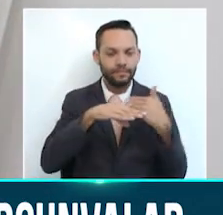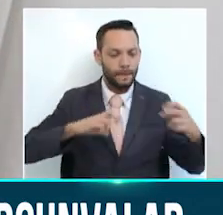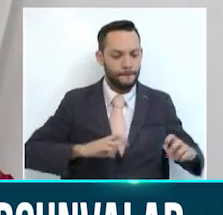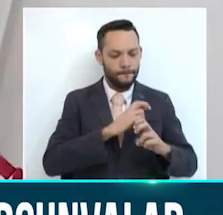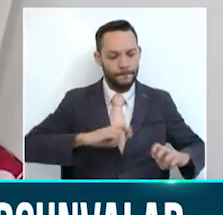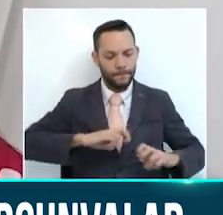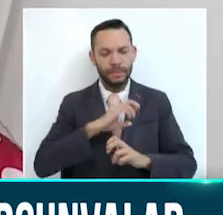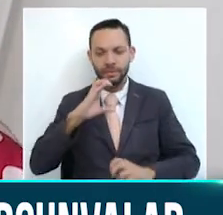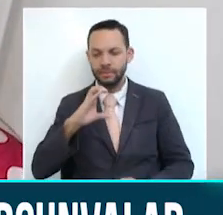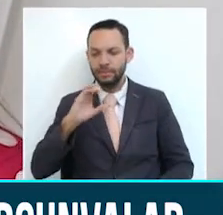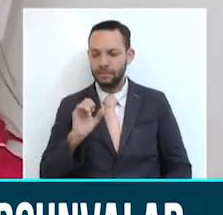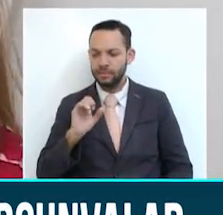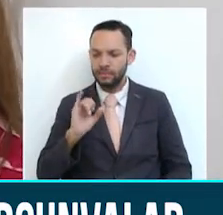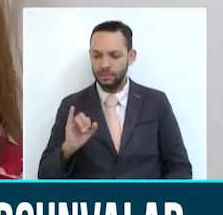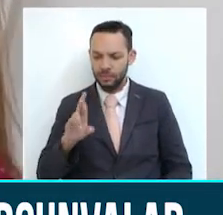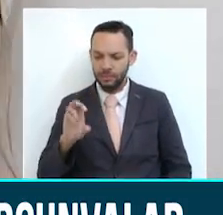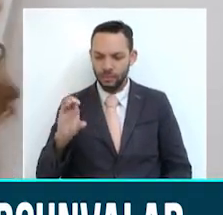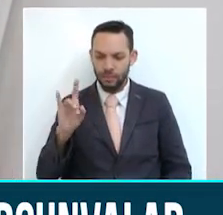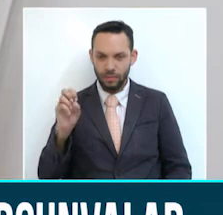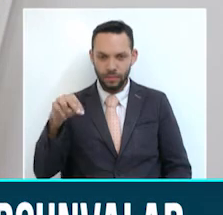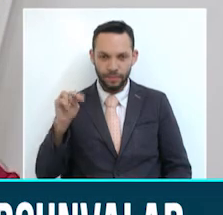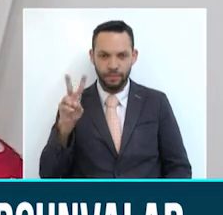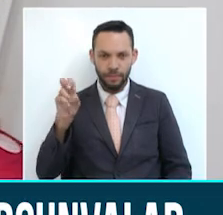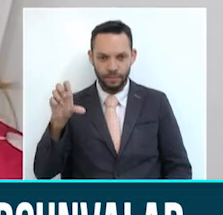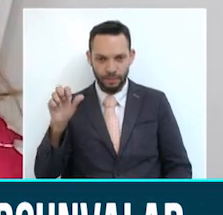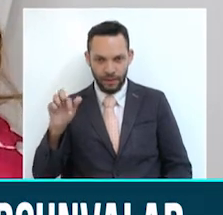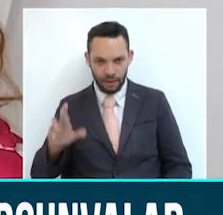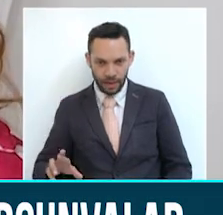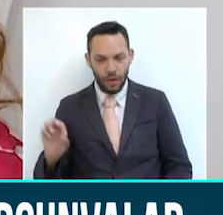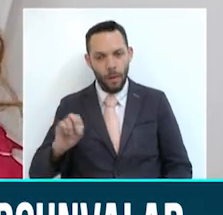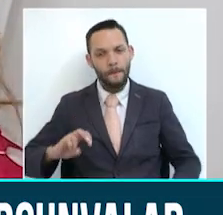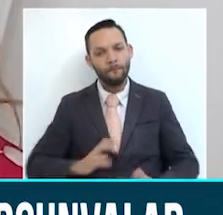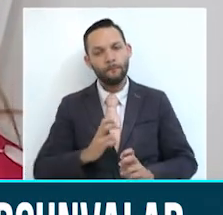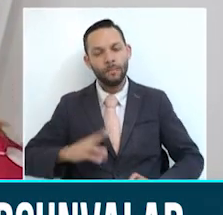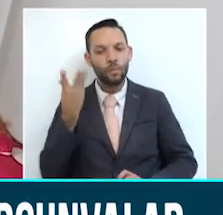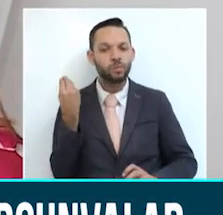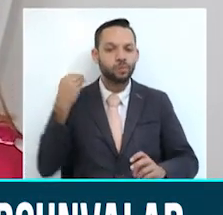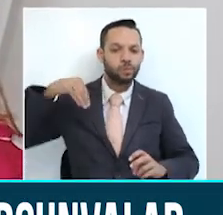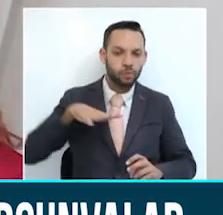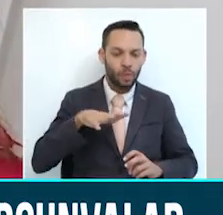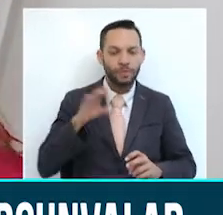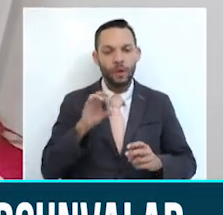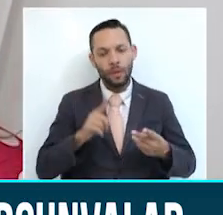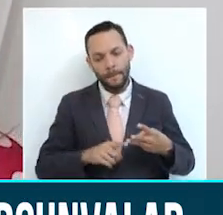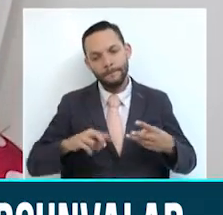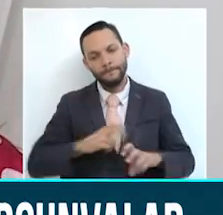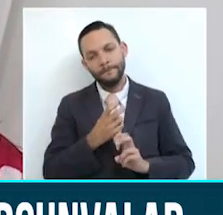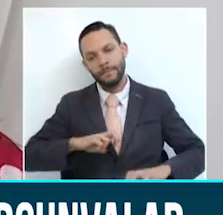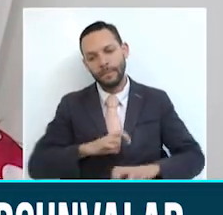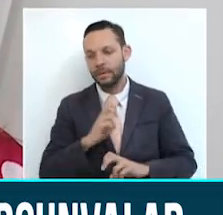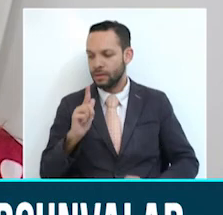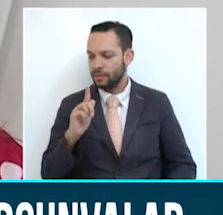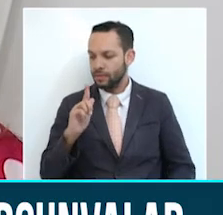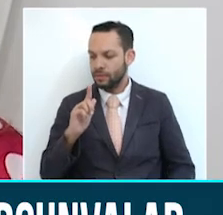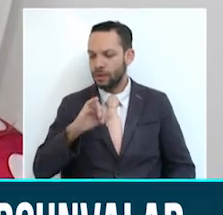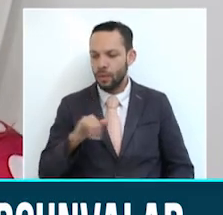que también lo conocemos como Parque Fundadores el Parque de La Julia más popularmente conocido como